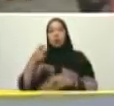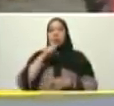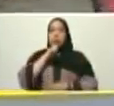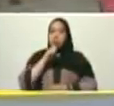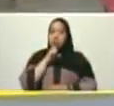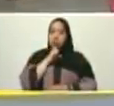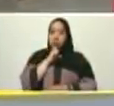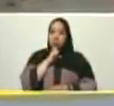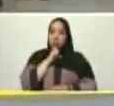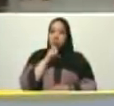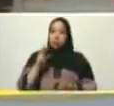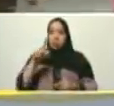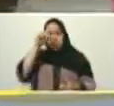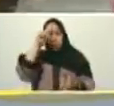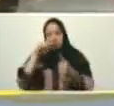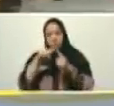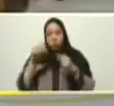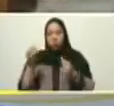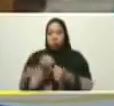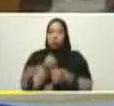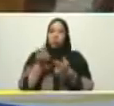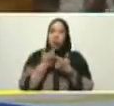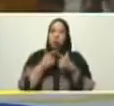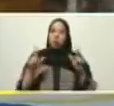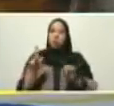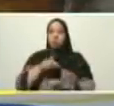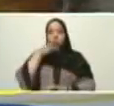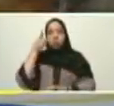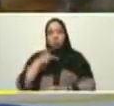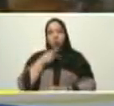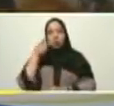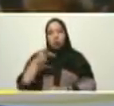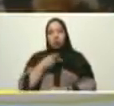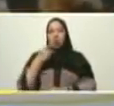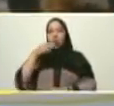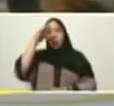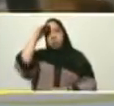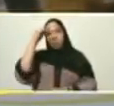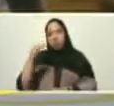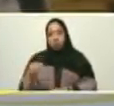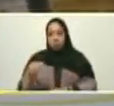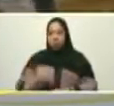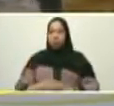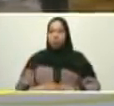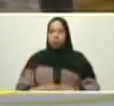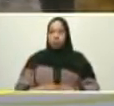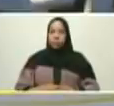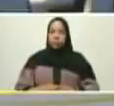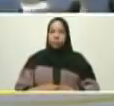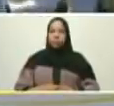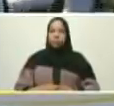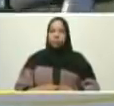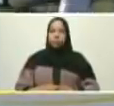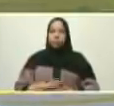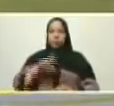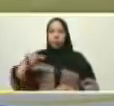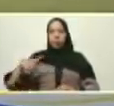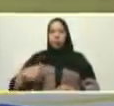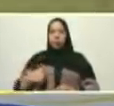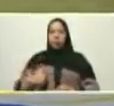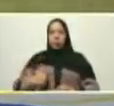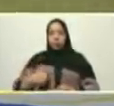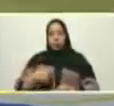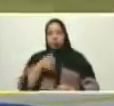del logro de la independencia política, militar de nuestra América.